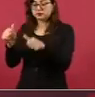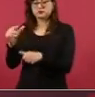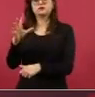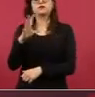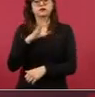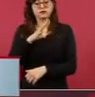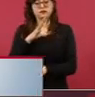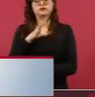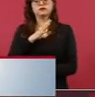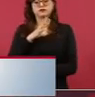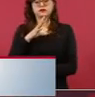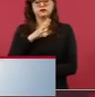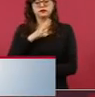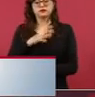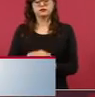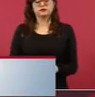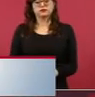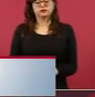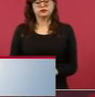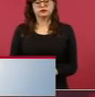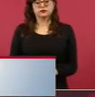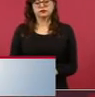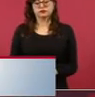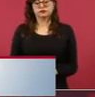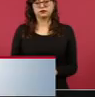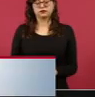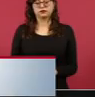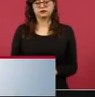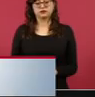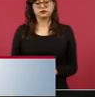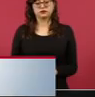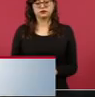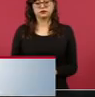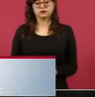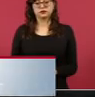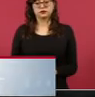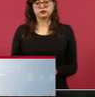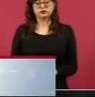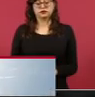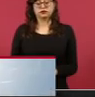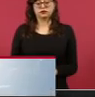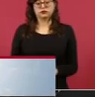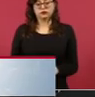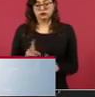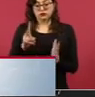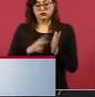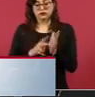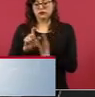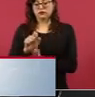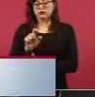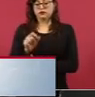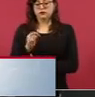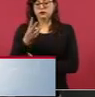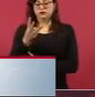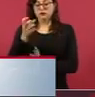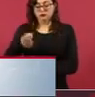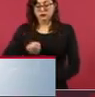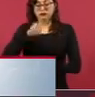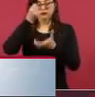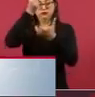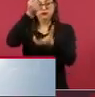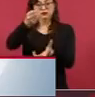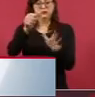este año de manera directa se están dispersando 600 mil